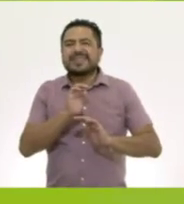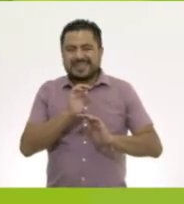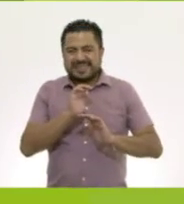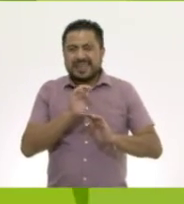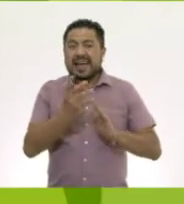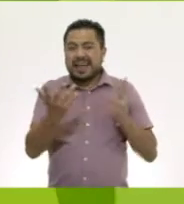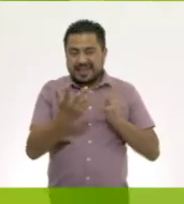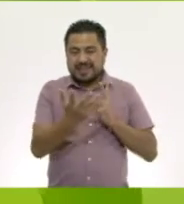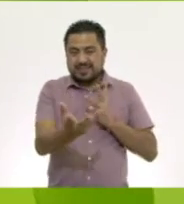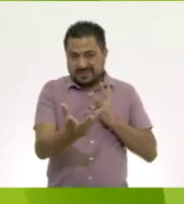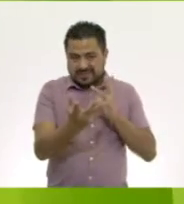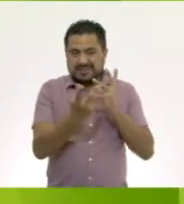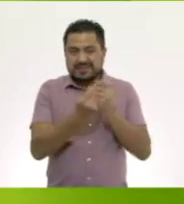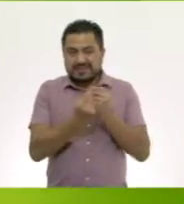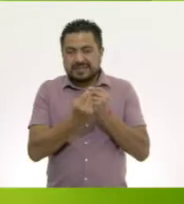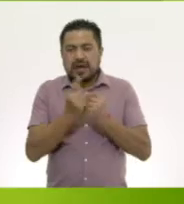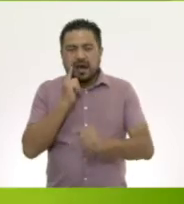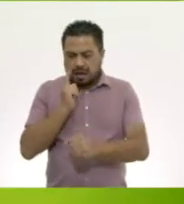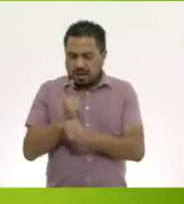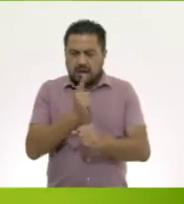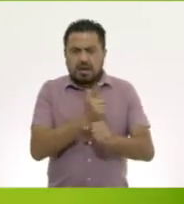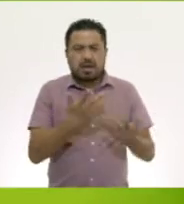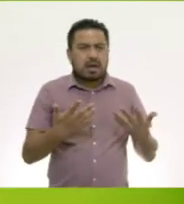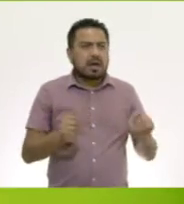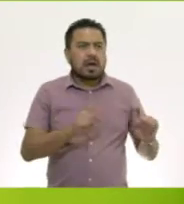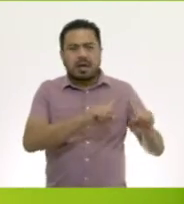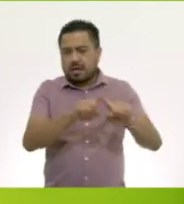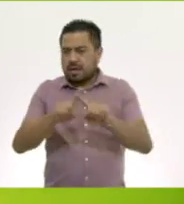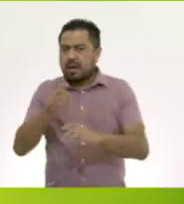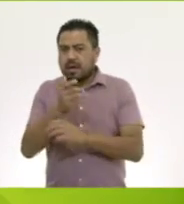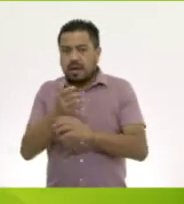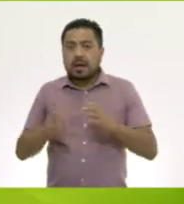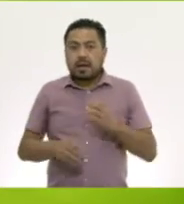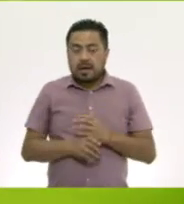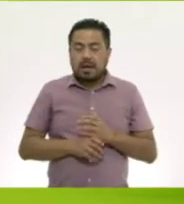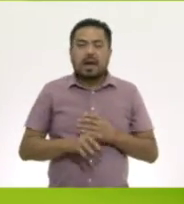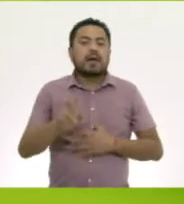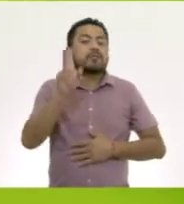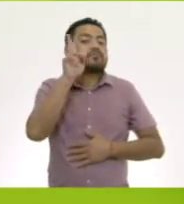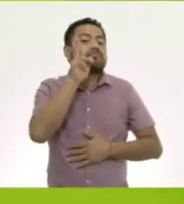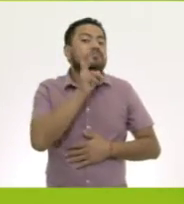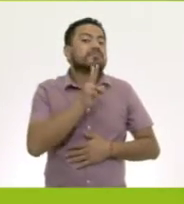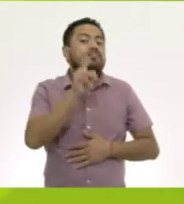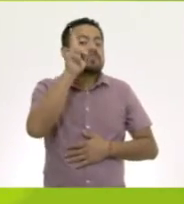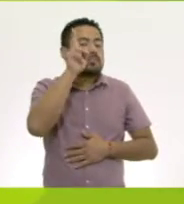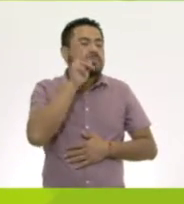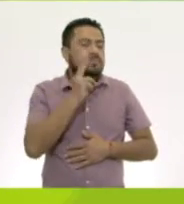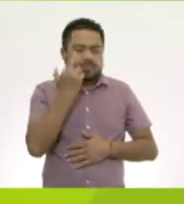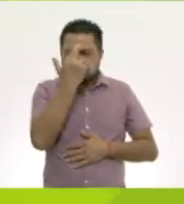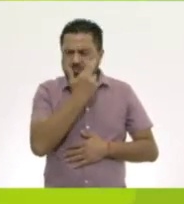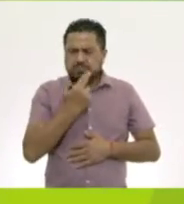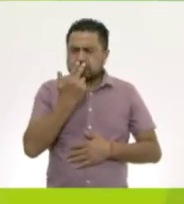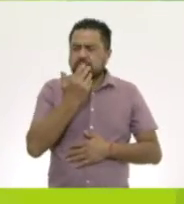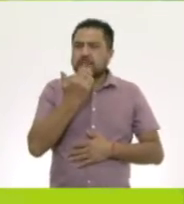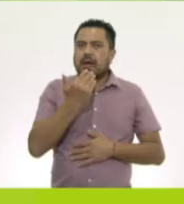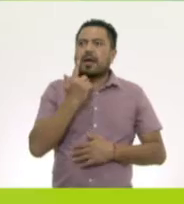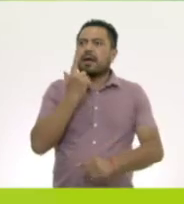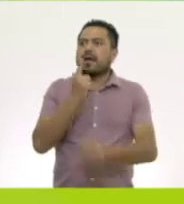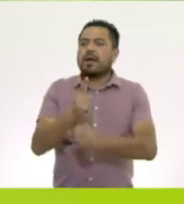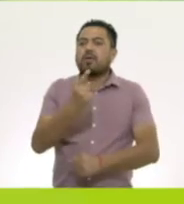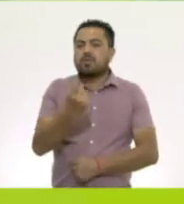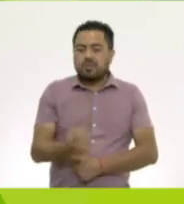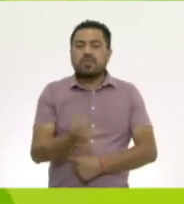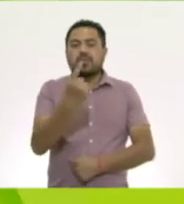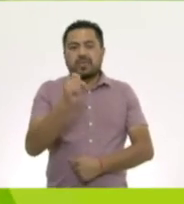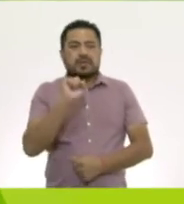Hazlo con nosotras. ¿Ya identificaste los diferentes objetos? A ver, observa bien. ¡Ya descubrí uno!